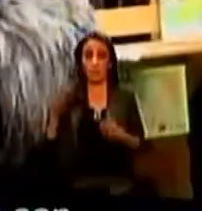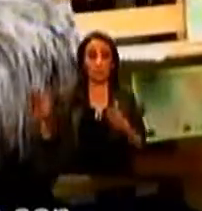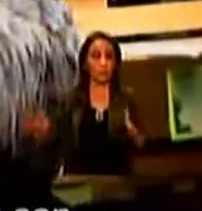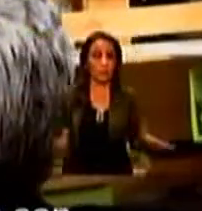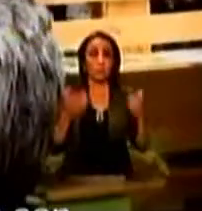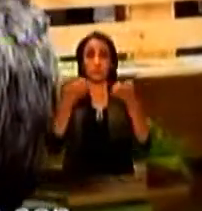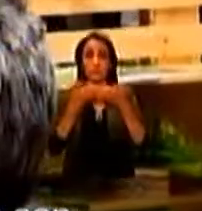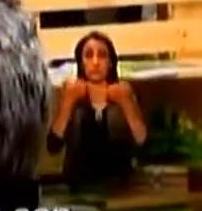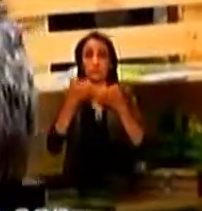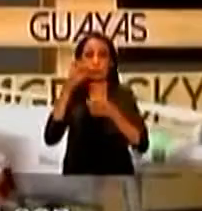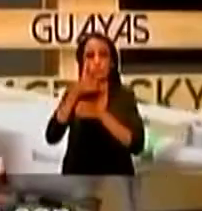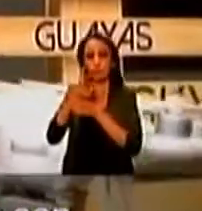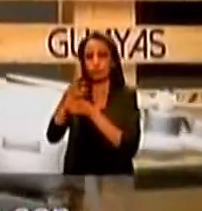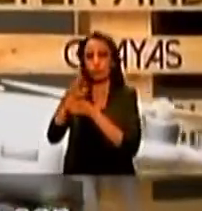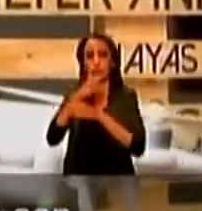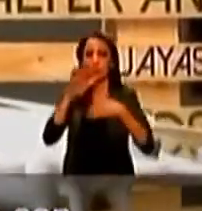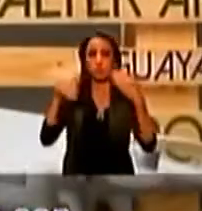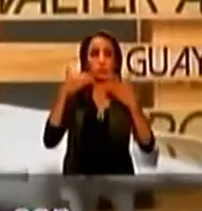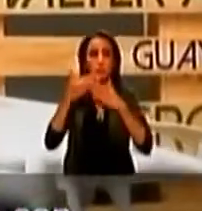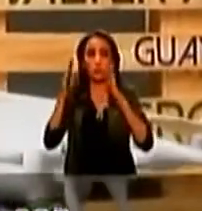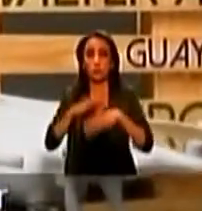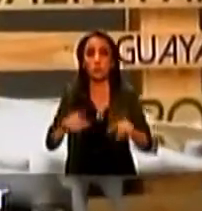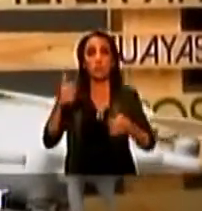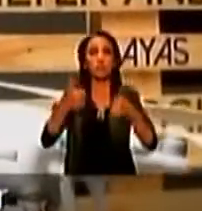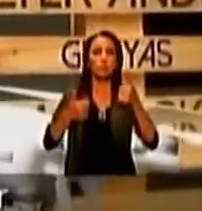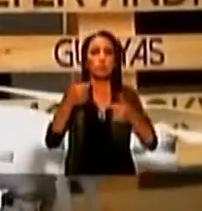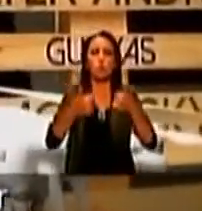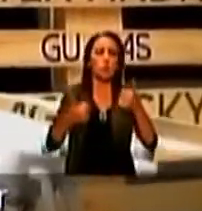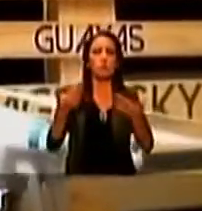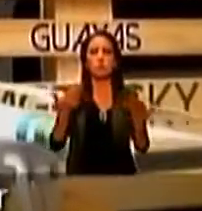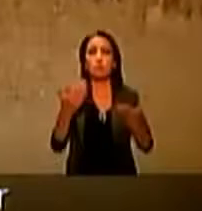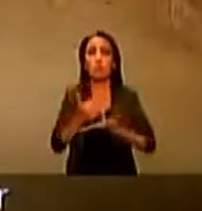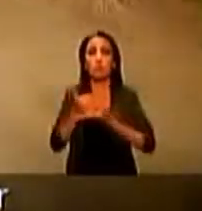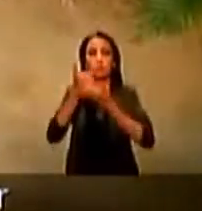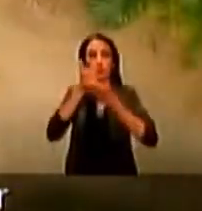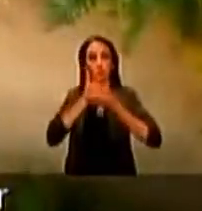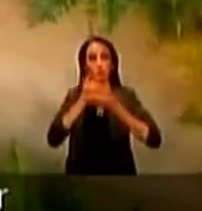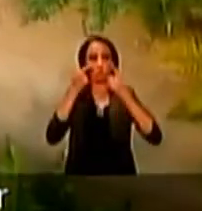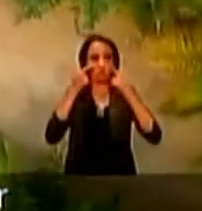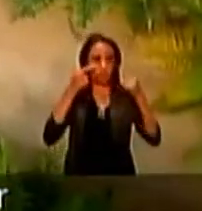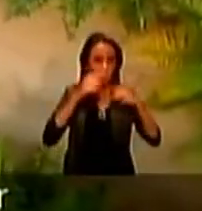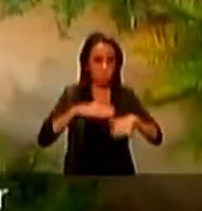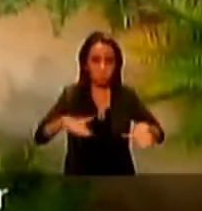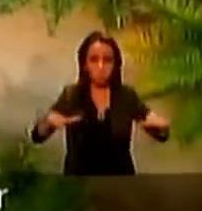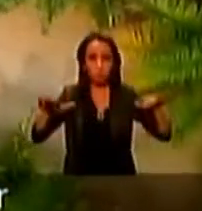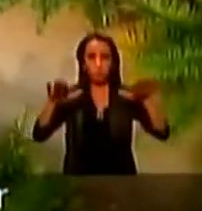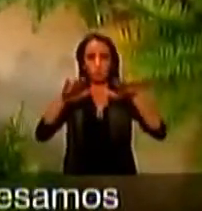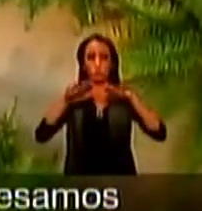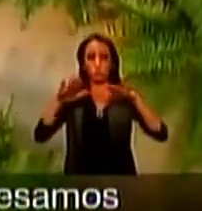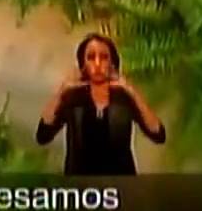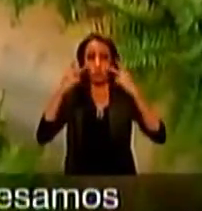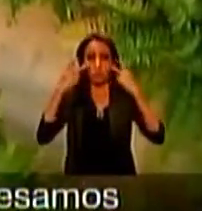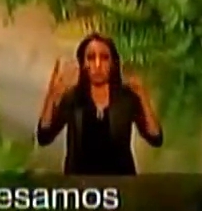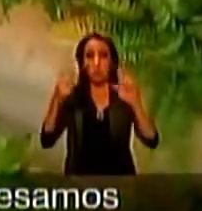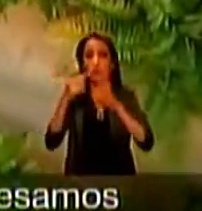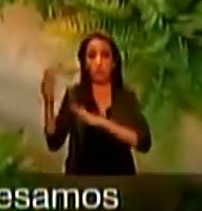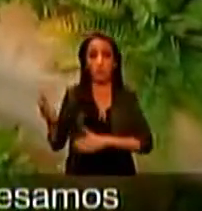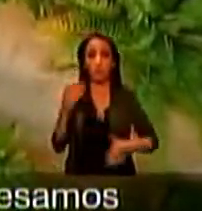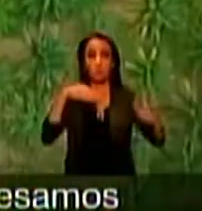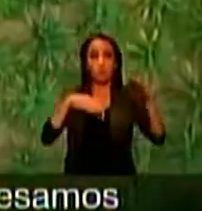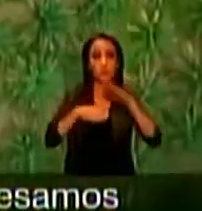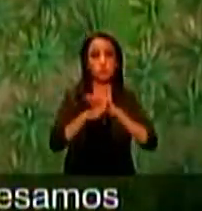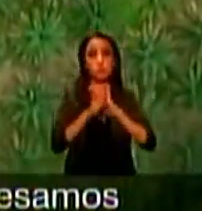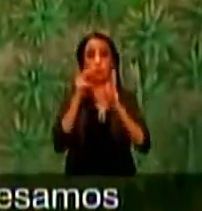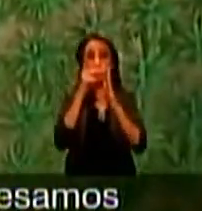Estos drones están equipados con cámaras multiespectrales, las cuales nos ayudan a ver el espectro de la planta. Nosotros estas